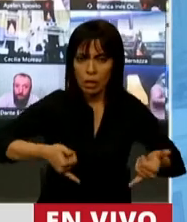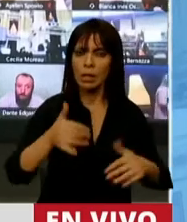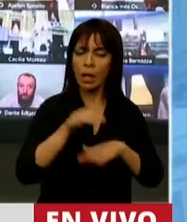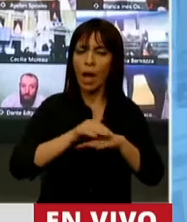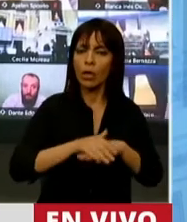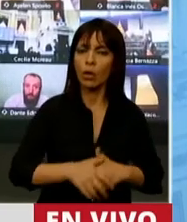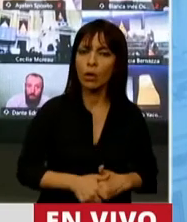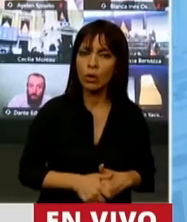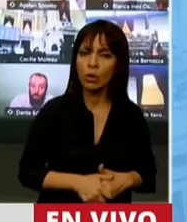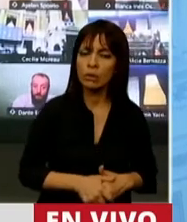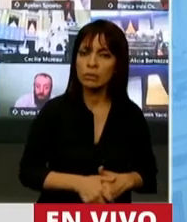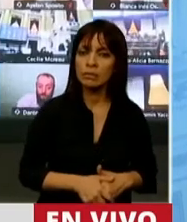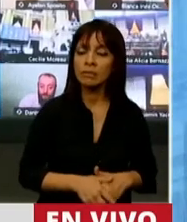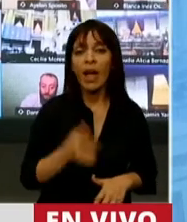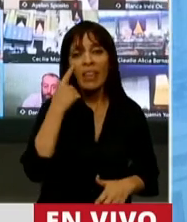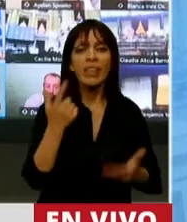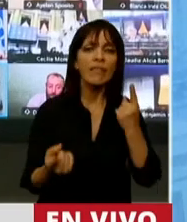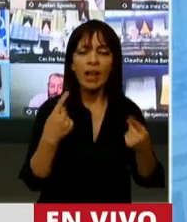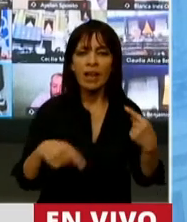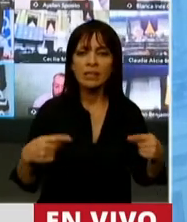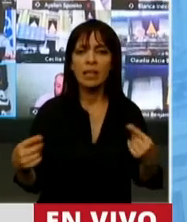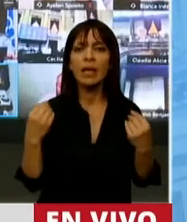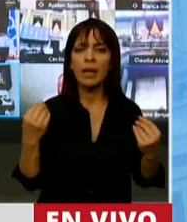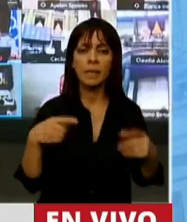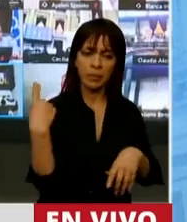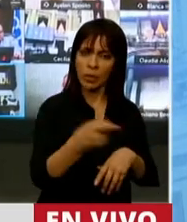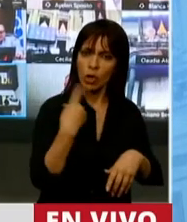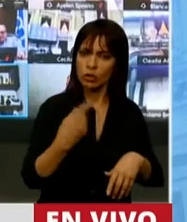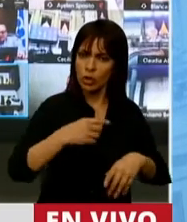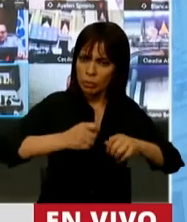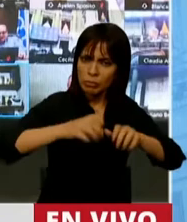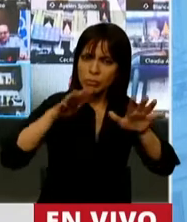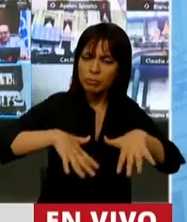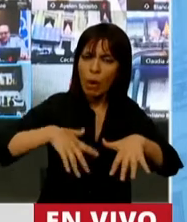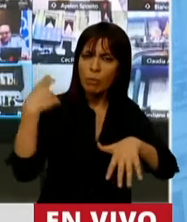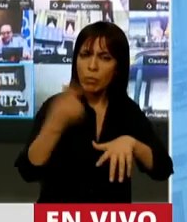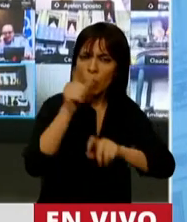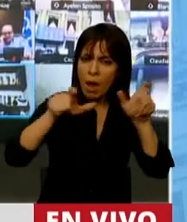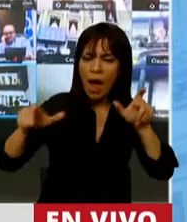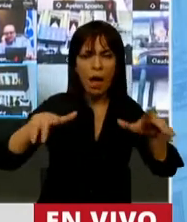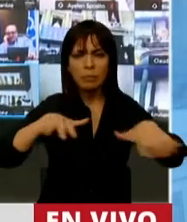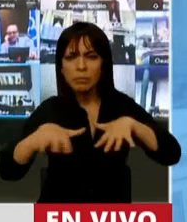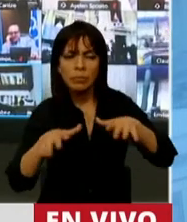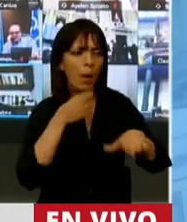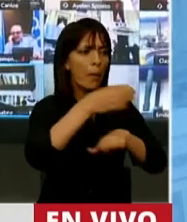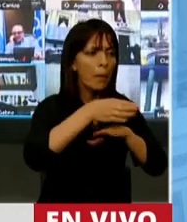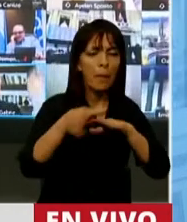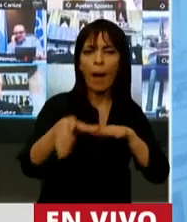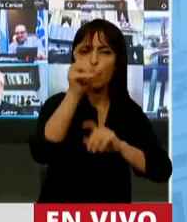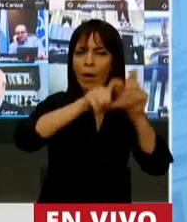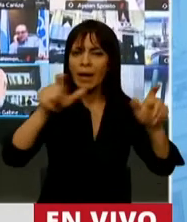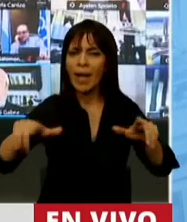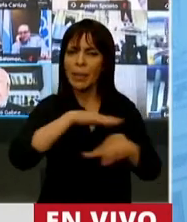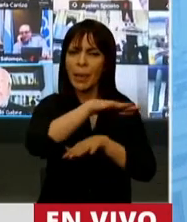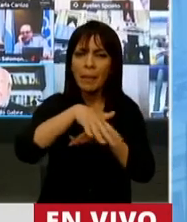Y mire, la diferencia es que somos un movimiento popular y vamos a los barrios, vamos a la fábrica,